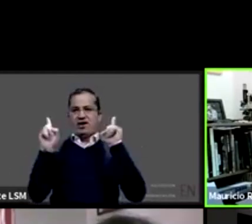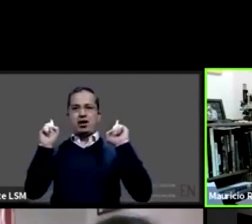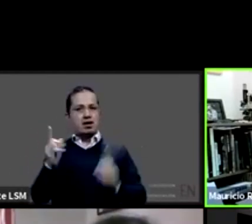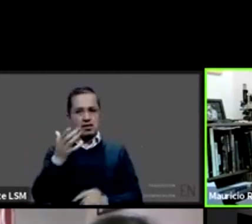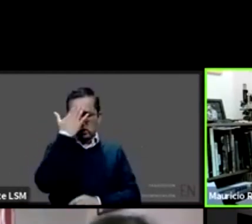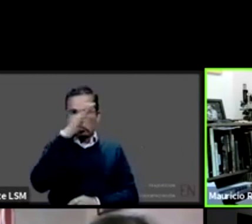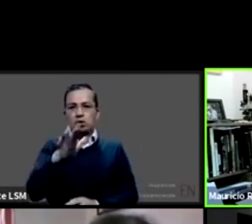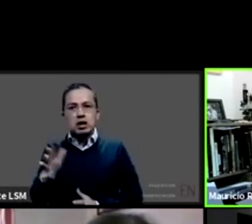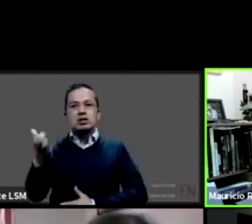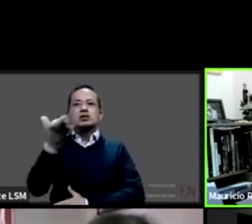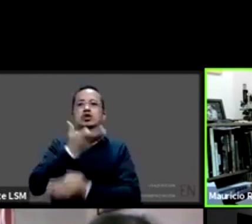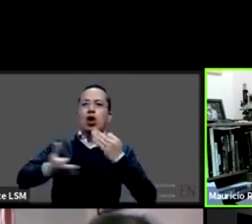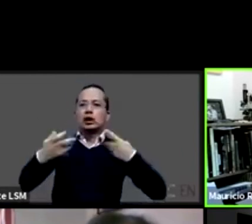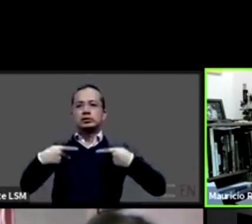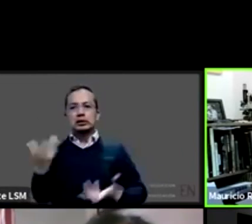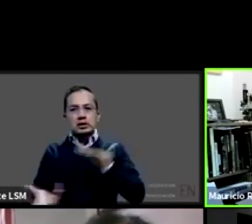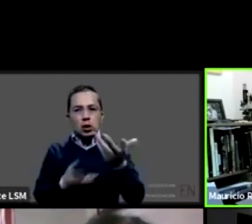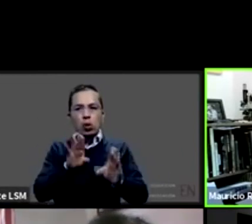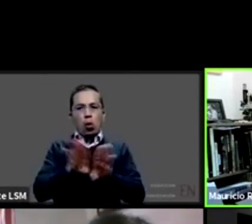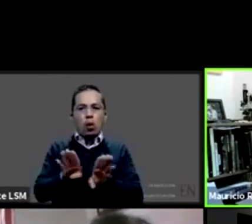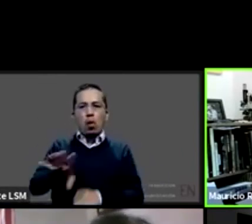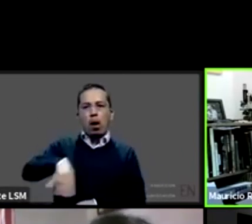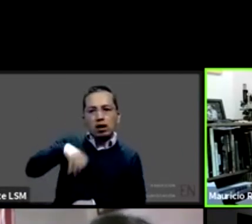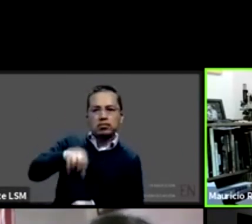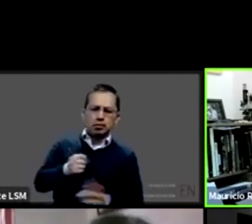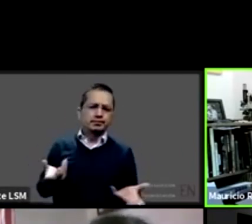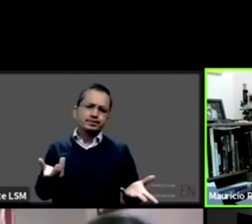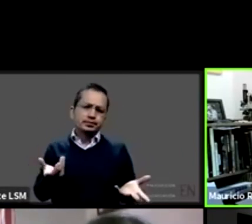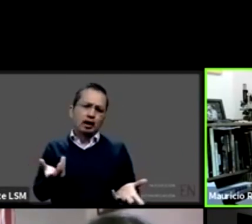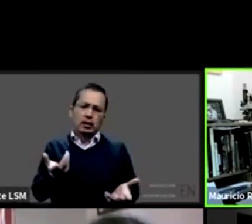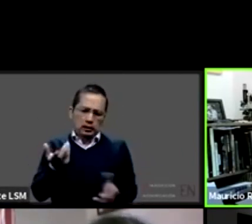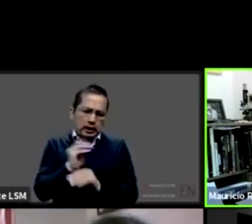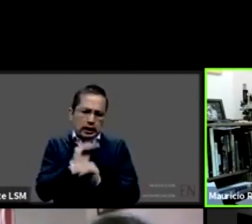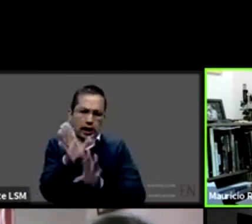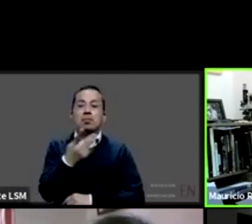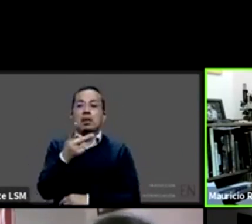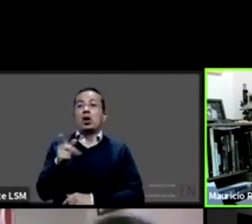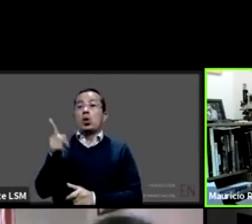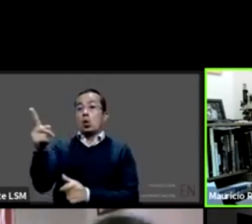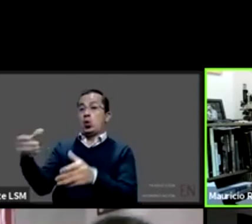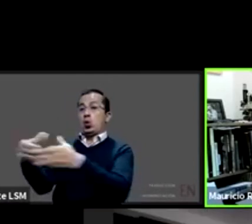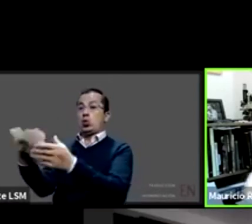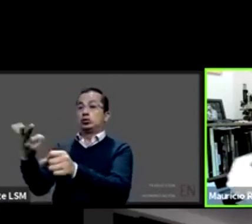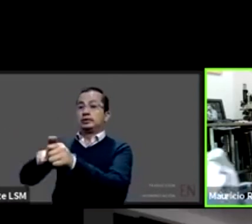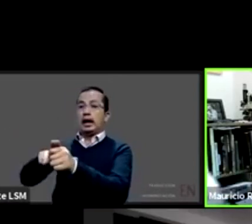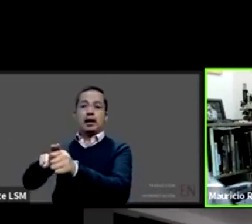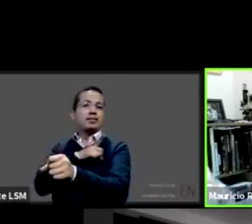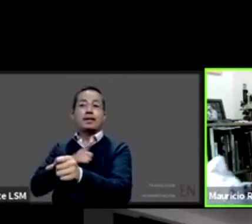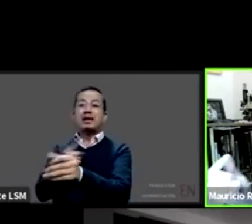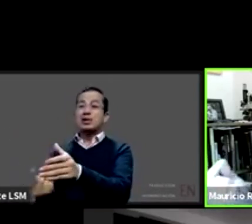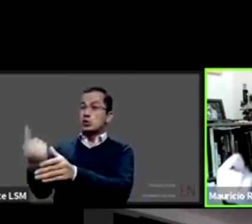como que tan importante es que un director de un hospital gire las instrucciones precisas al